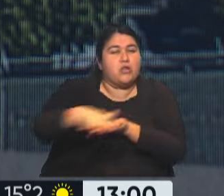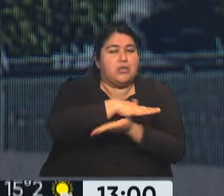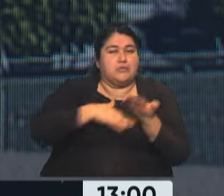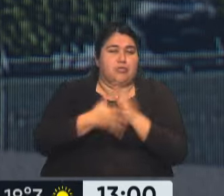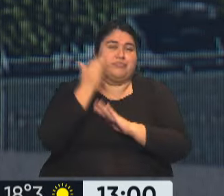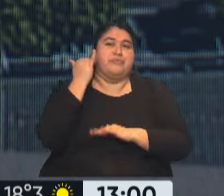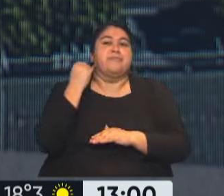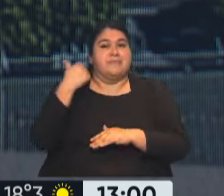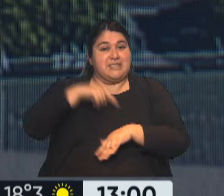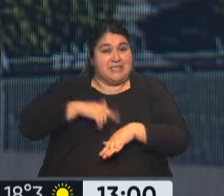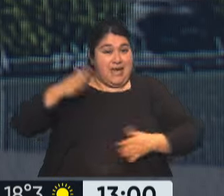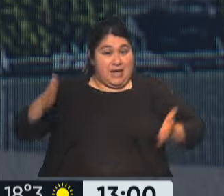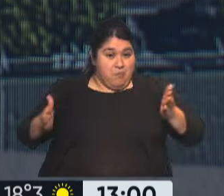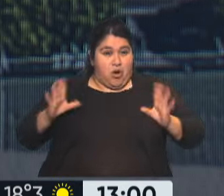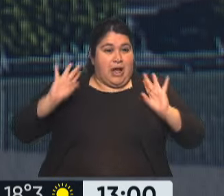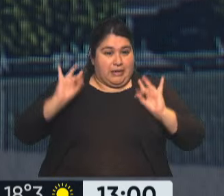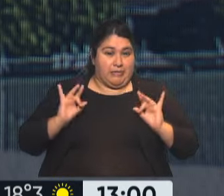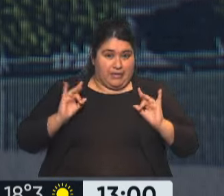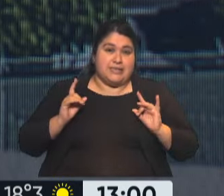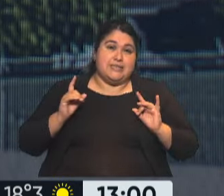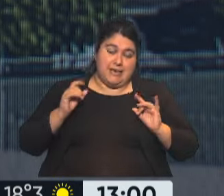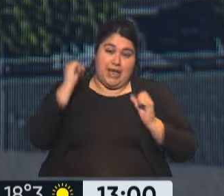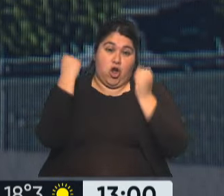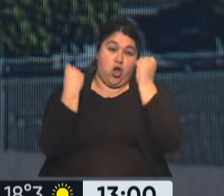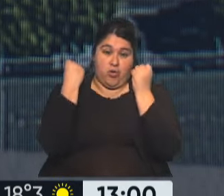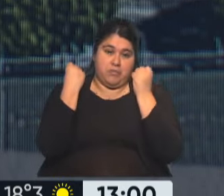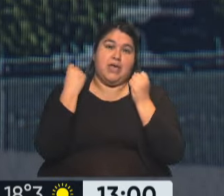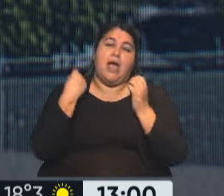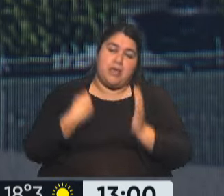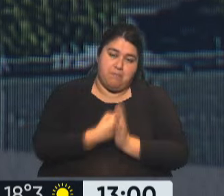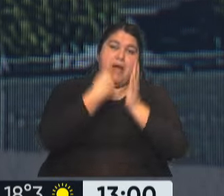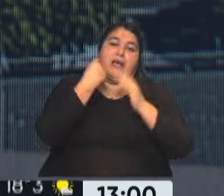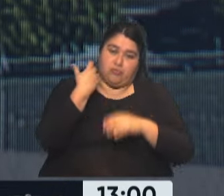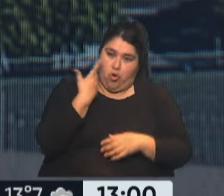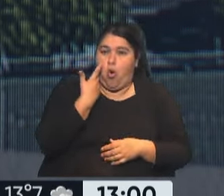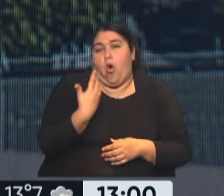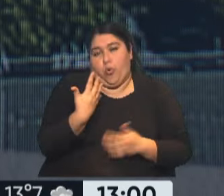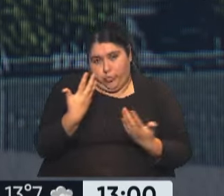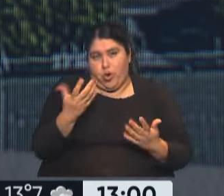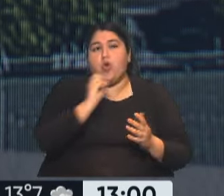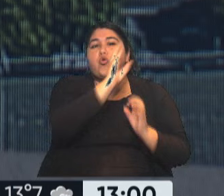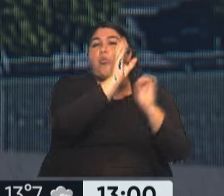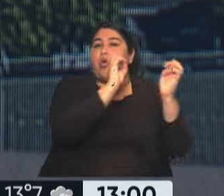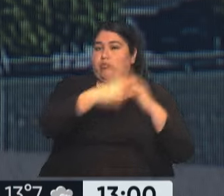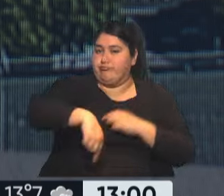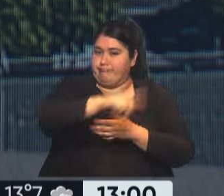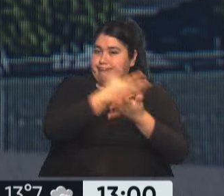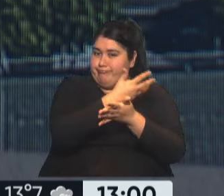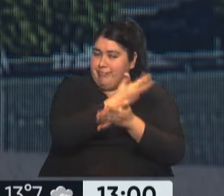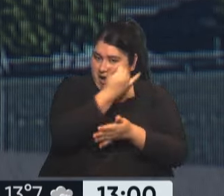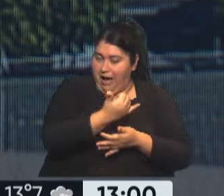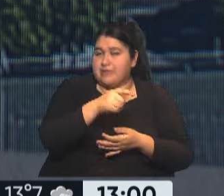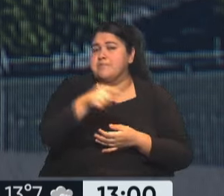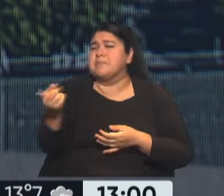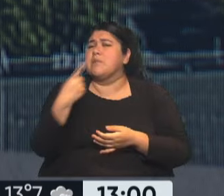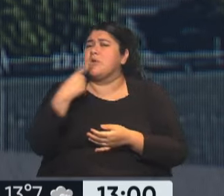económica acuciante en la que estamos atravesando el país y que impacta, claro, lógicamente también en los clubes. Ahora, Maxi, estabas contando lo de los